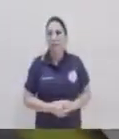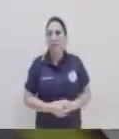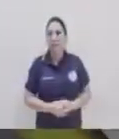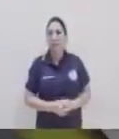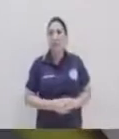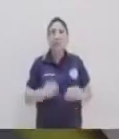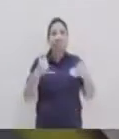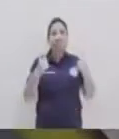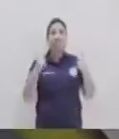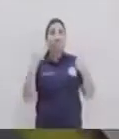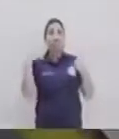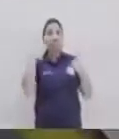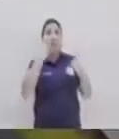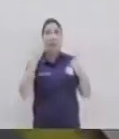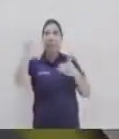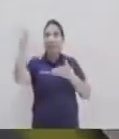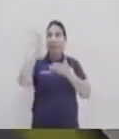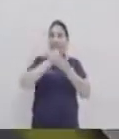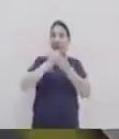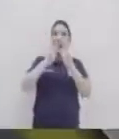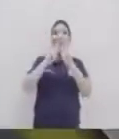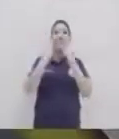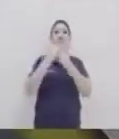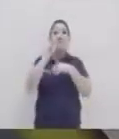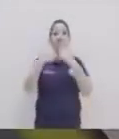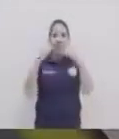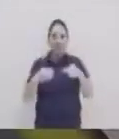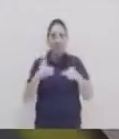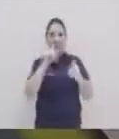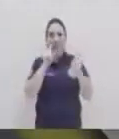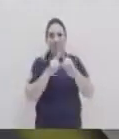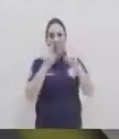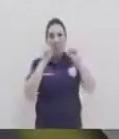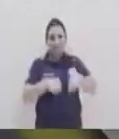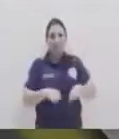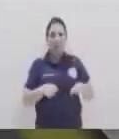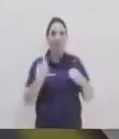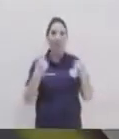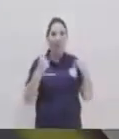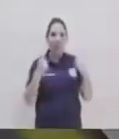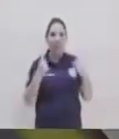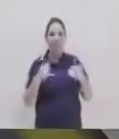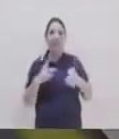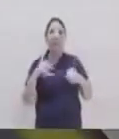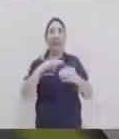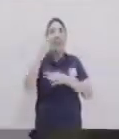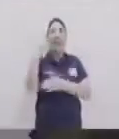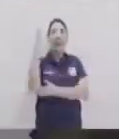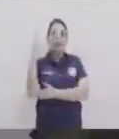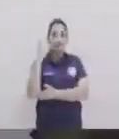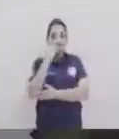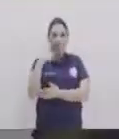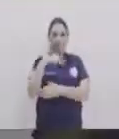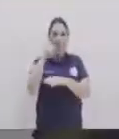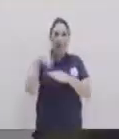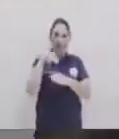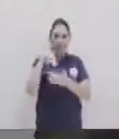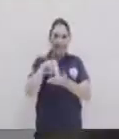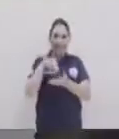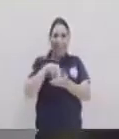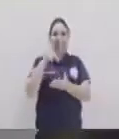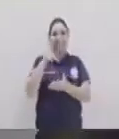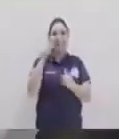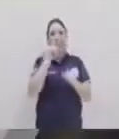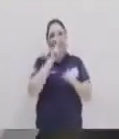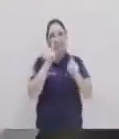perfecto profe es increíble de cómo podemos obtener electricidad y tantos datos curiosos a través de la naturaleza muchas gracias profe por